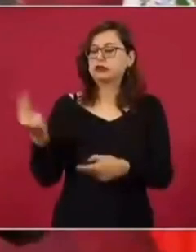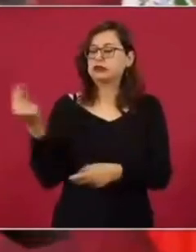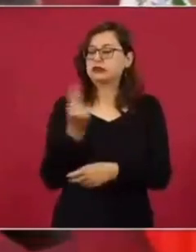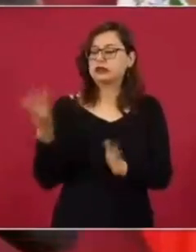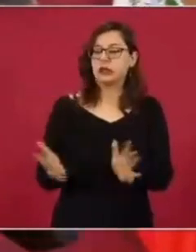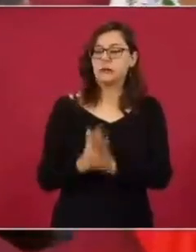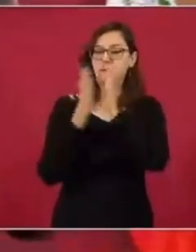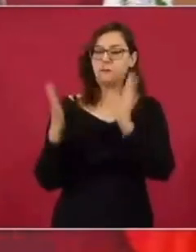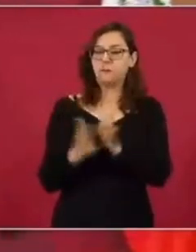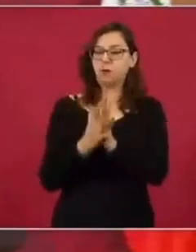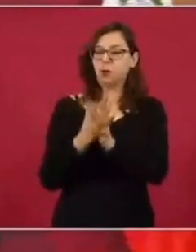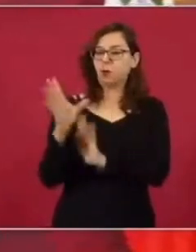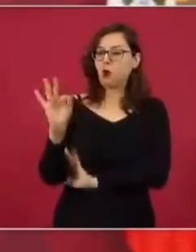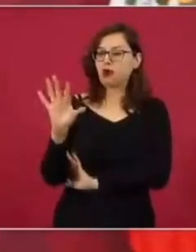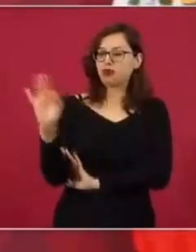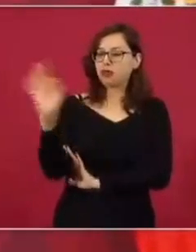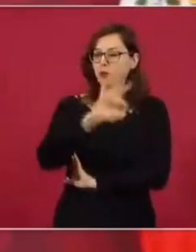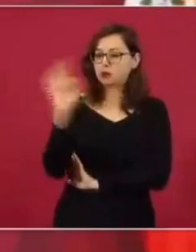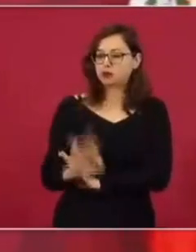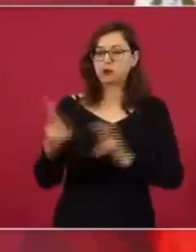,600 dólares mensuales.